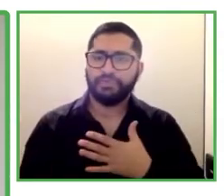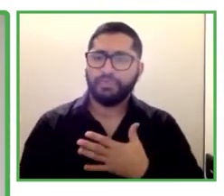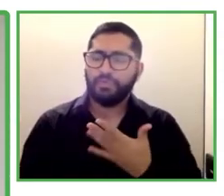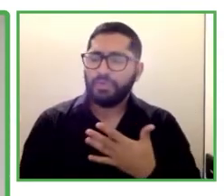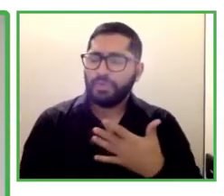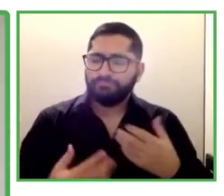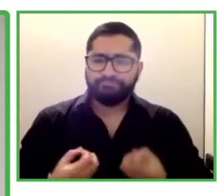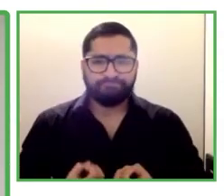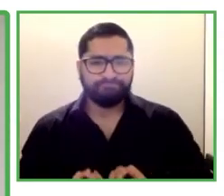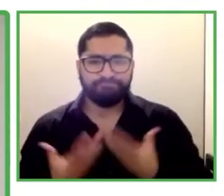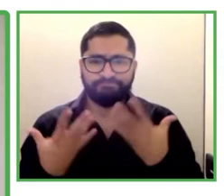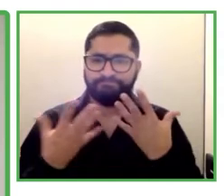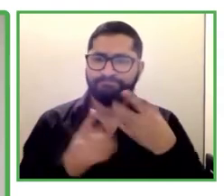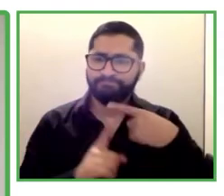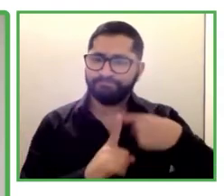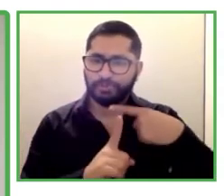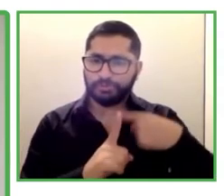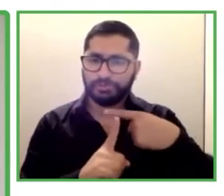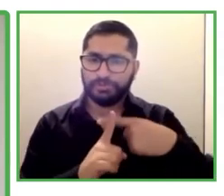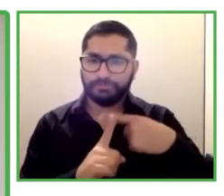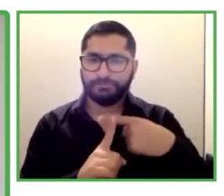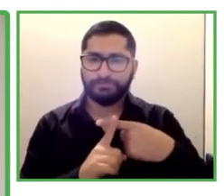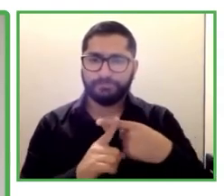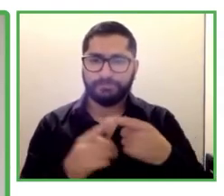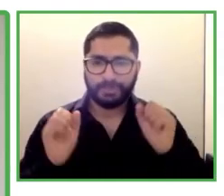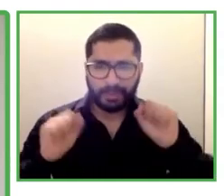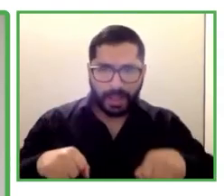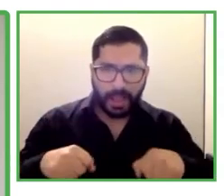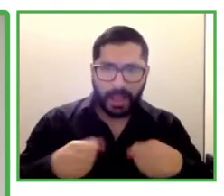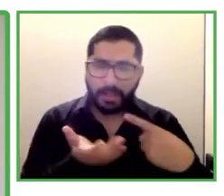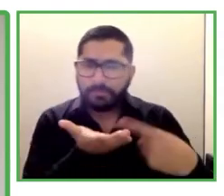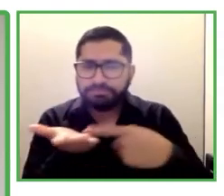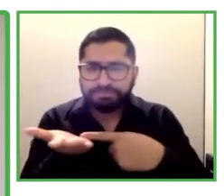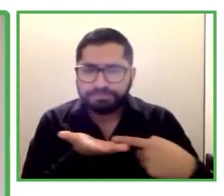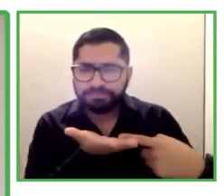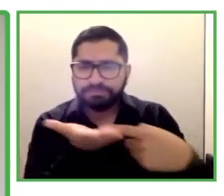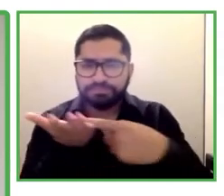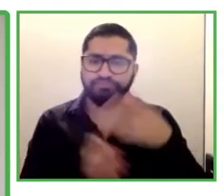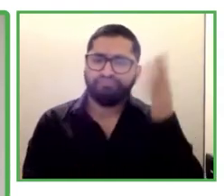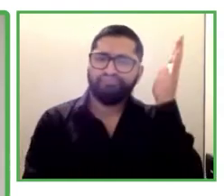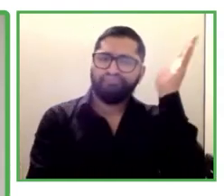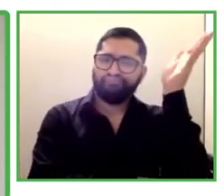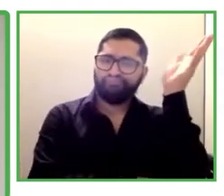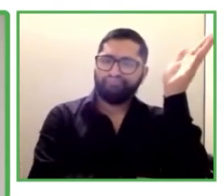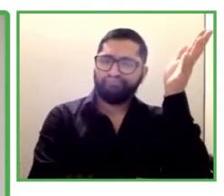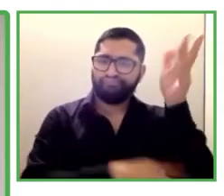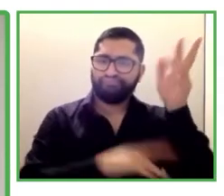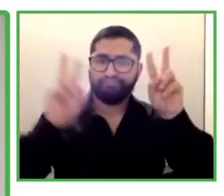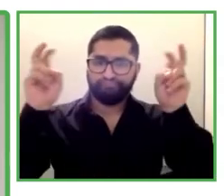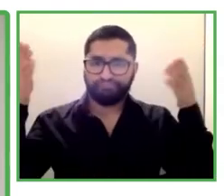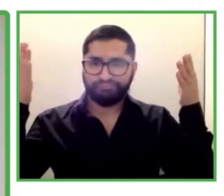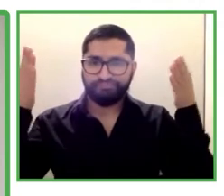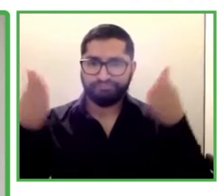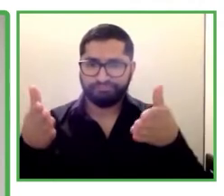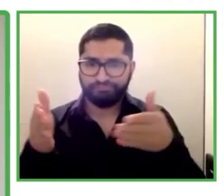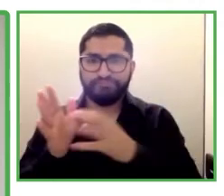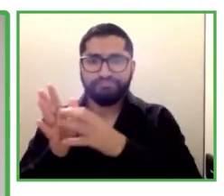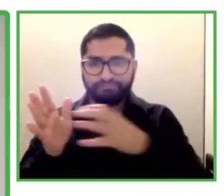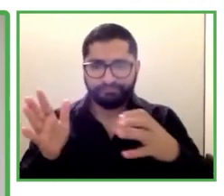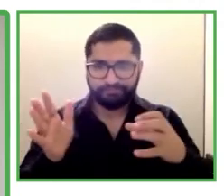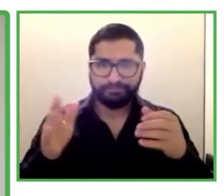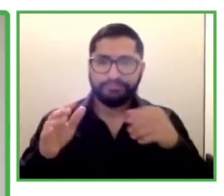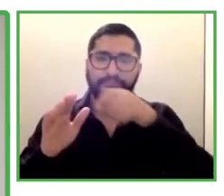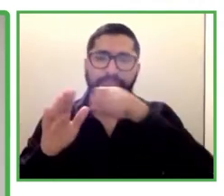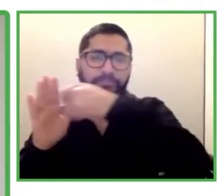Impact Transfer con Zero Project por muchos años ya. Para aquellos de ustedes que no me ven, yo soy un hombre